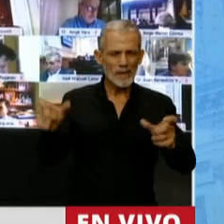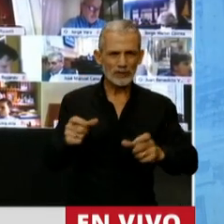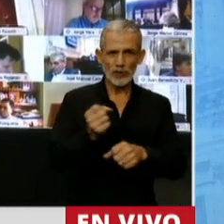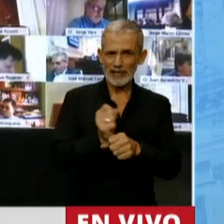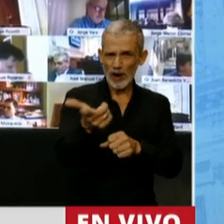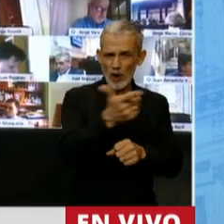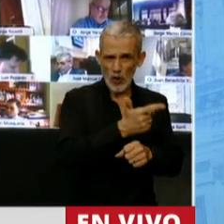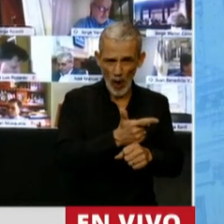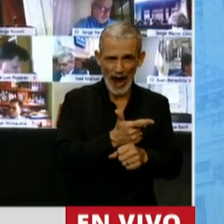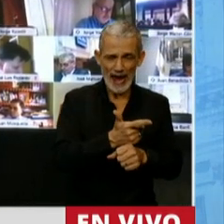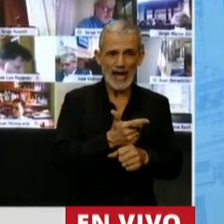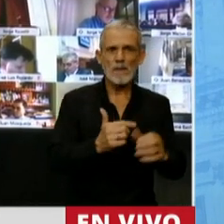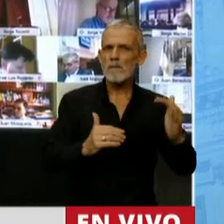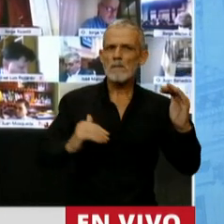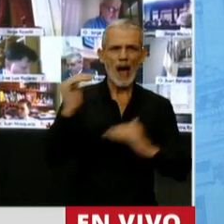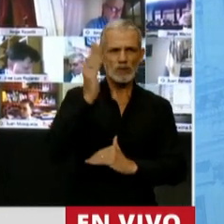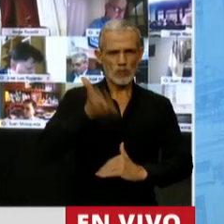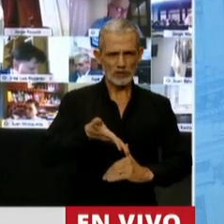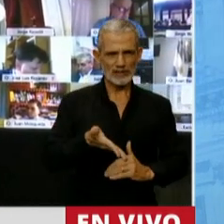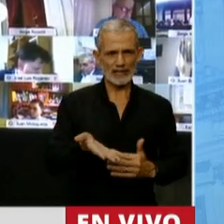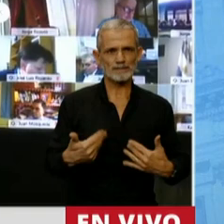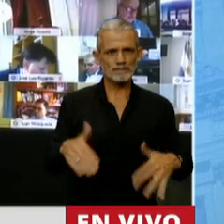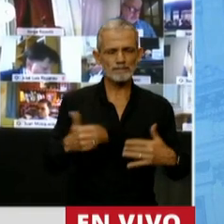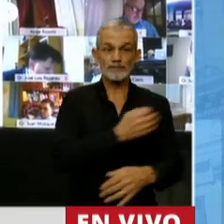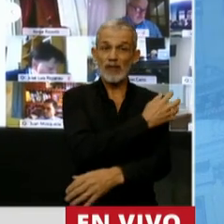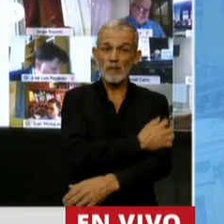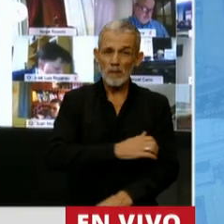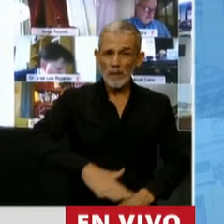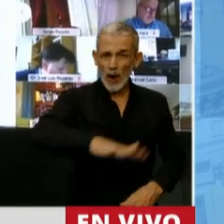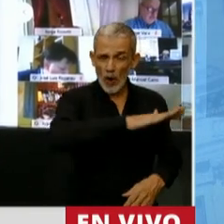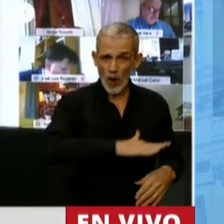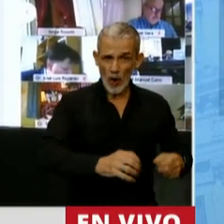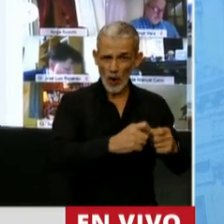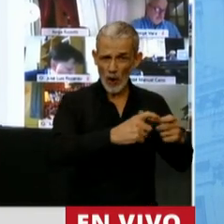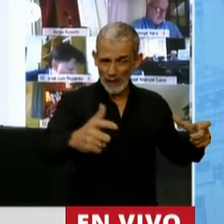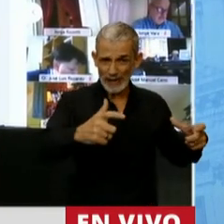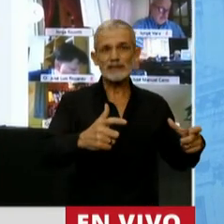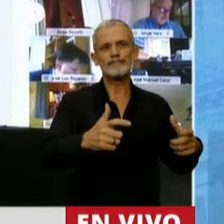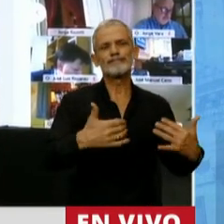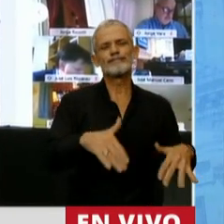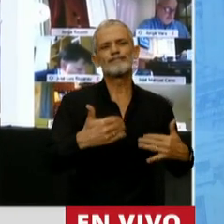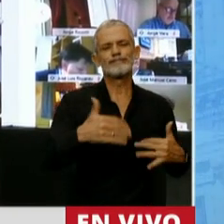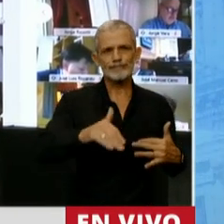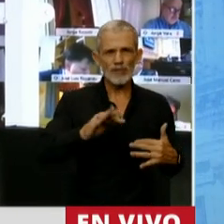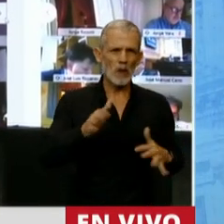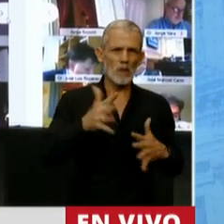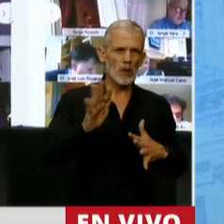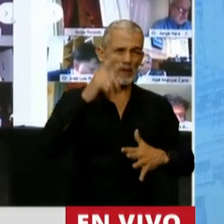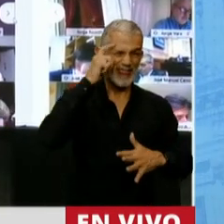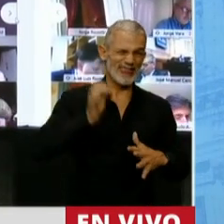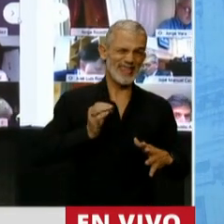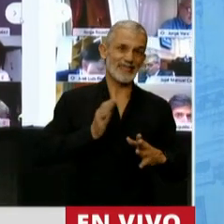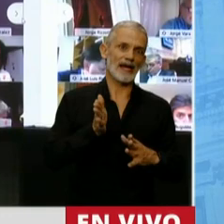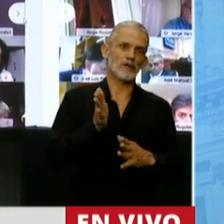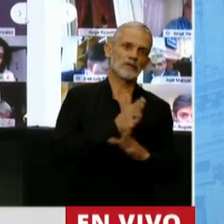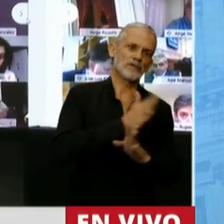2006 y que, desde el punto de vista de la pobreza, tuvimos también un retroceso que podríamos ubicar en 10 años.